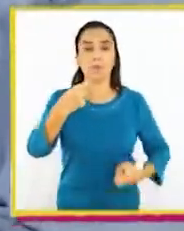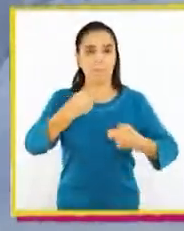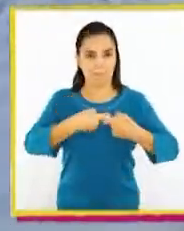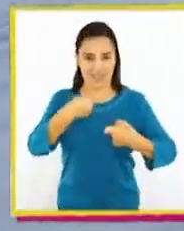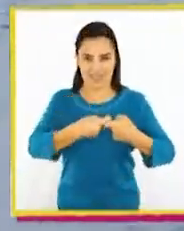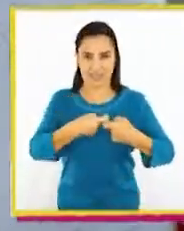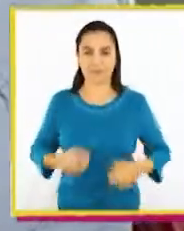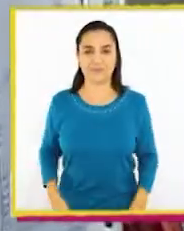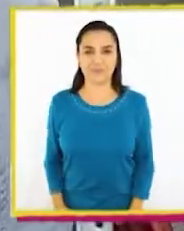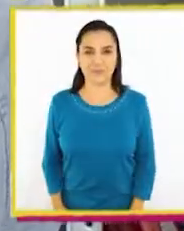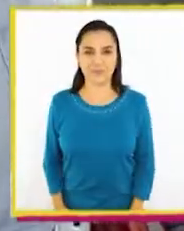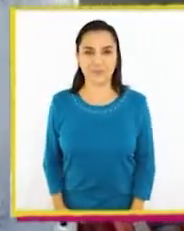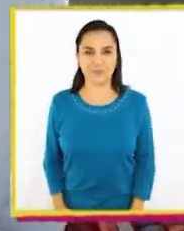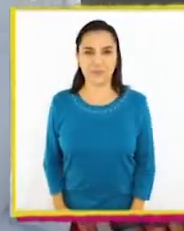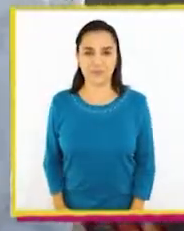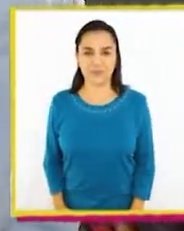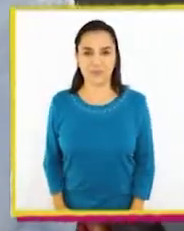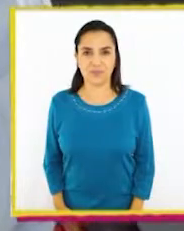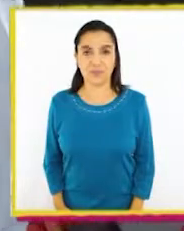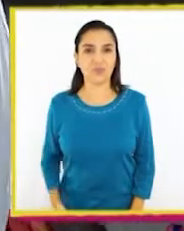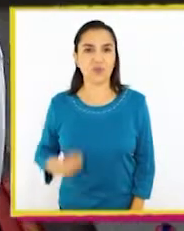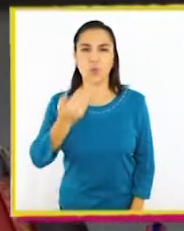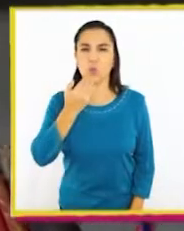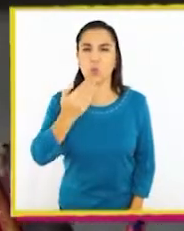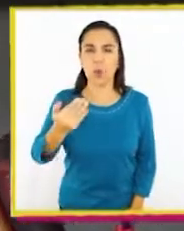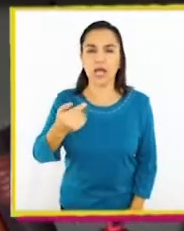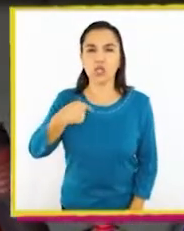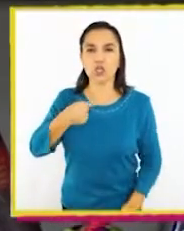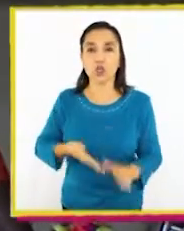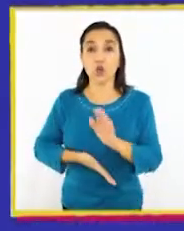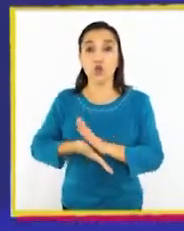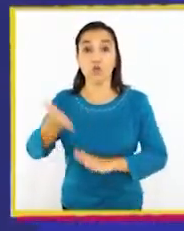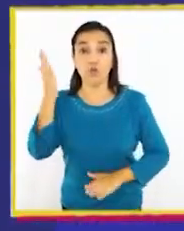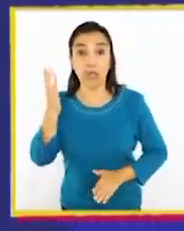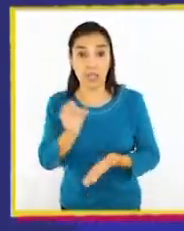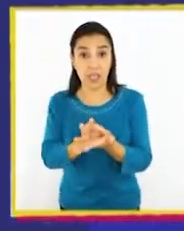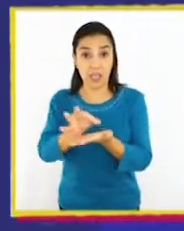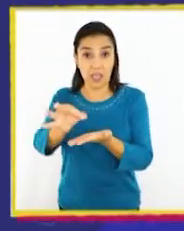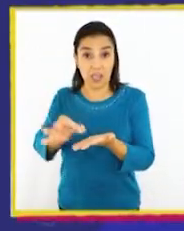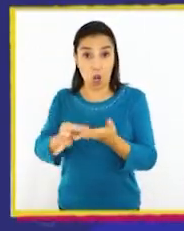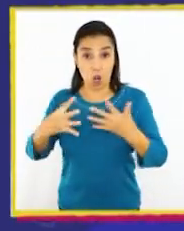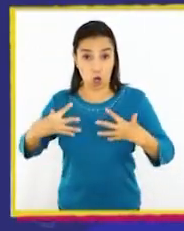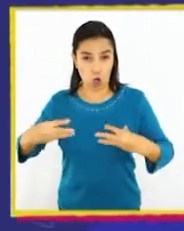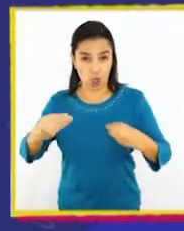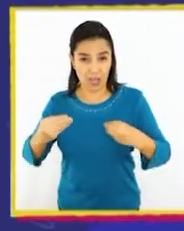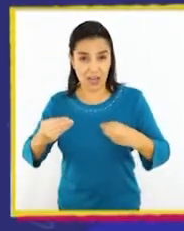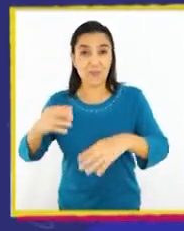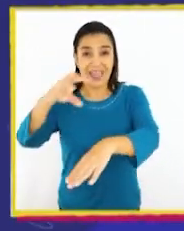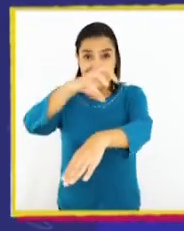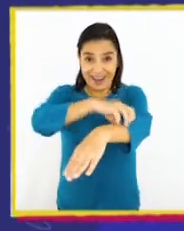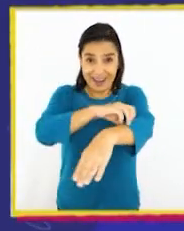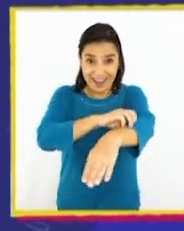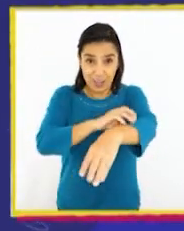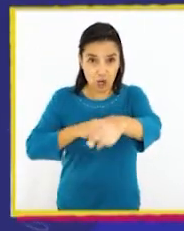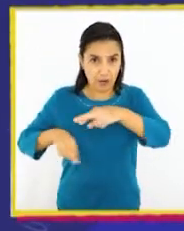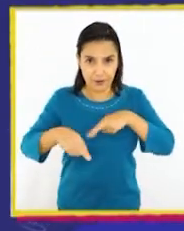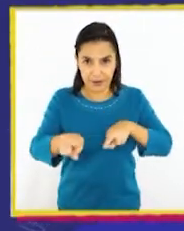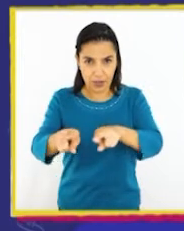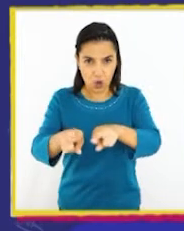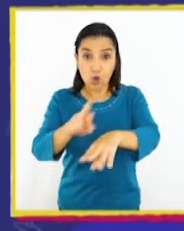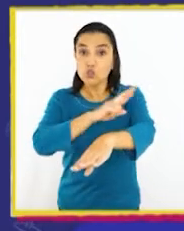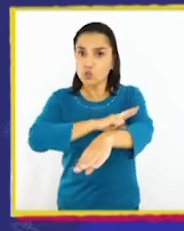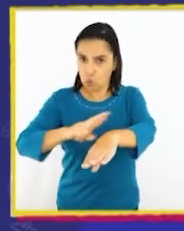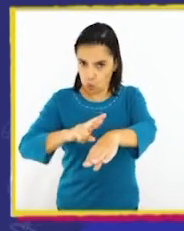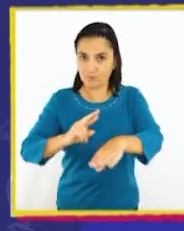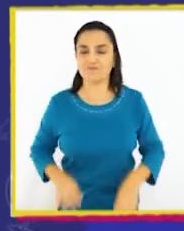esta piedra. De una vez cuando fui a Coñadipe, en la región de los ríos en el sur.